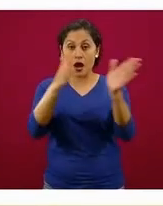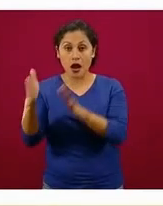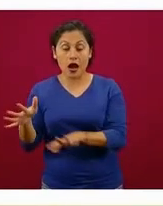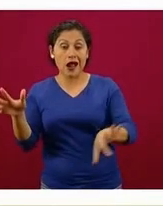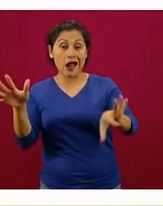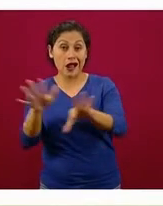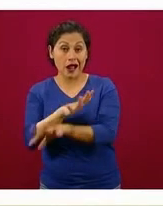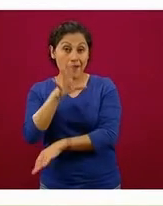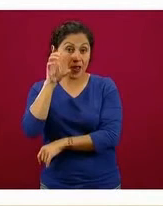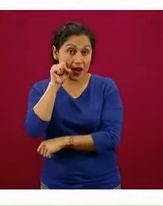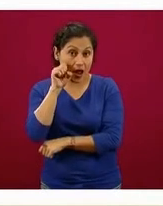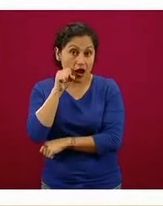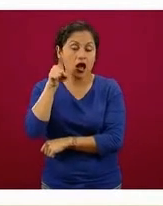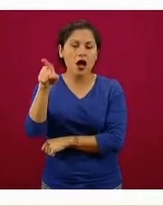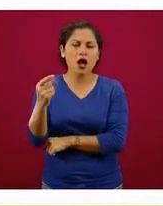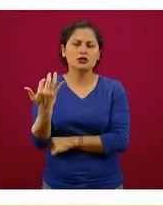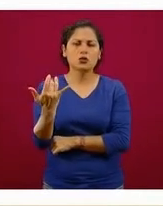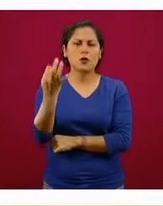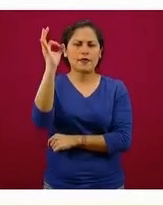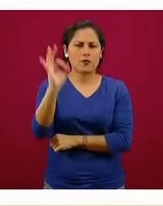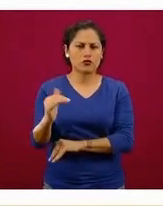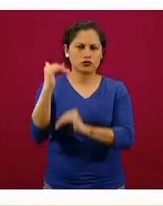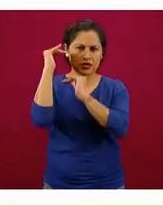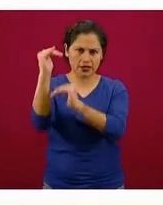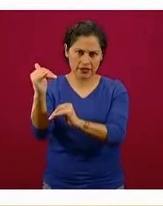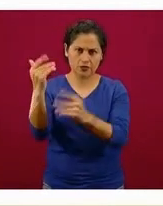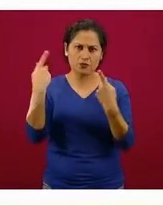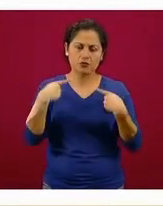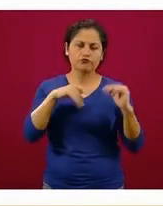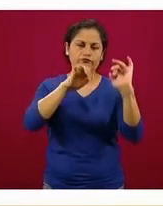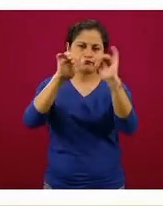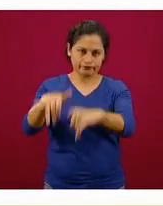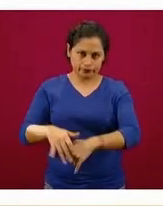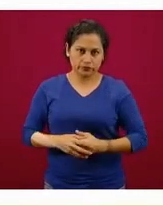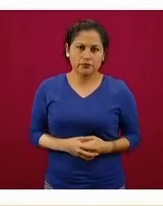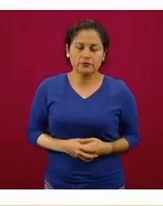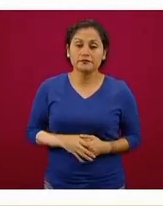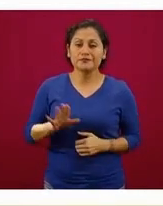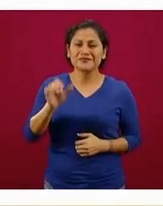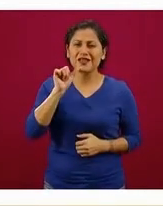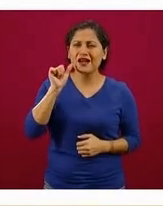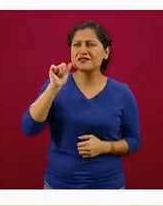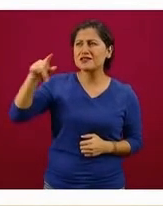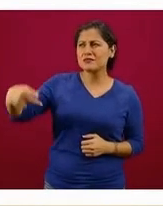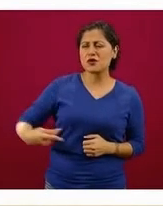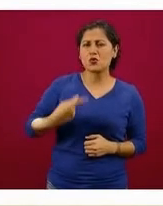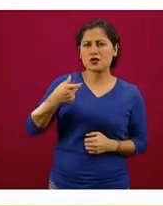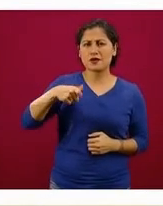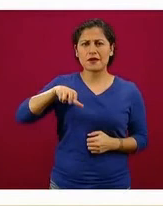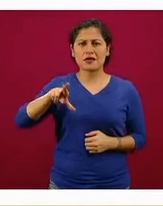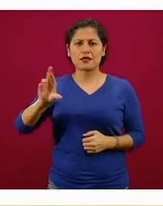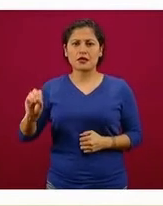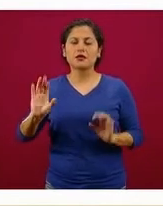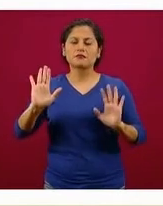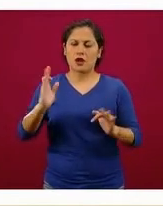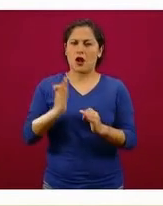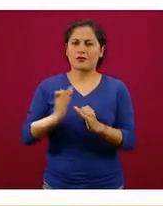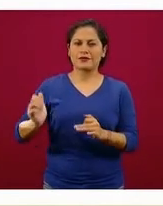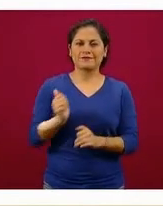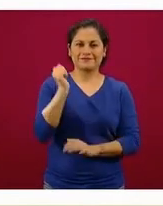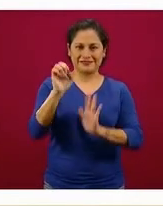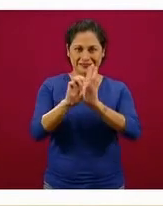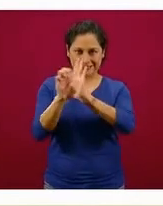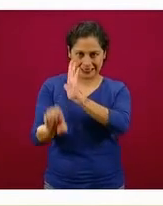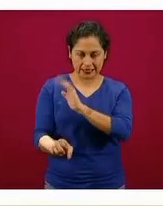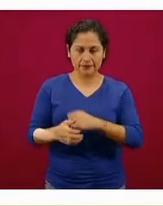cuando se encuentra en el semáforo naranja. Ayer me preguntaban por Quintana Roo, voy a aprovechar esta situación para poner un ejemplo.